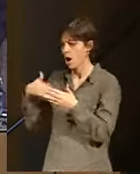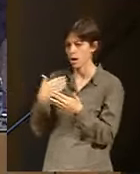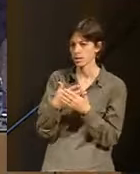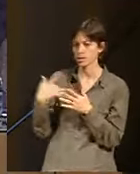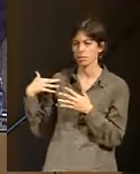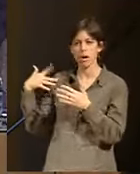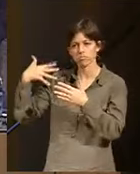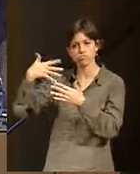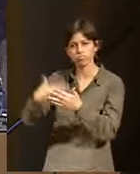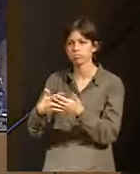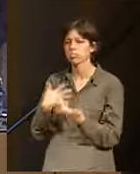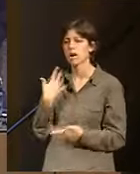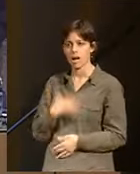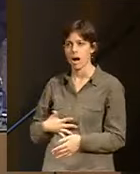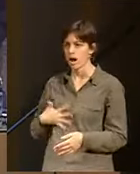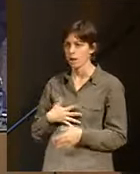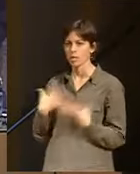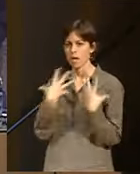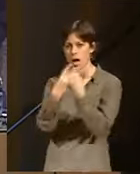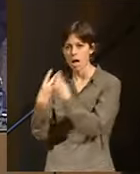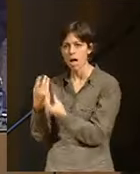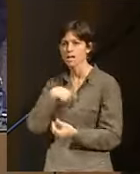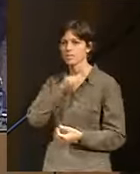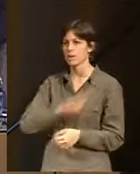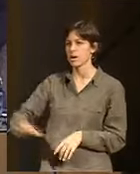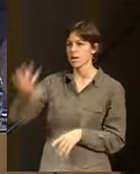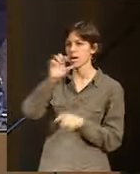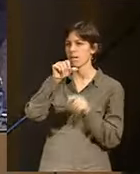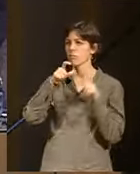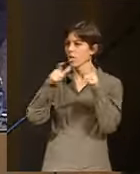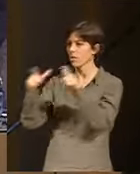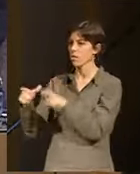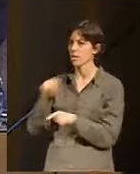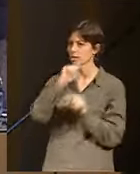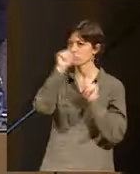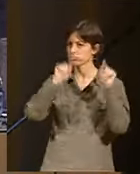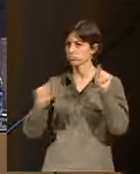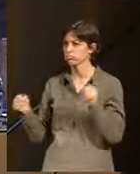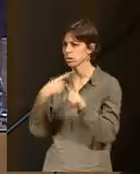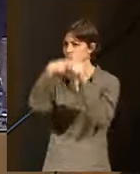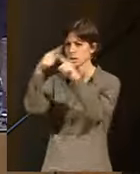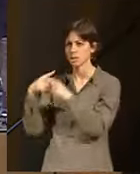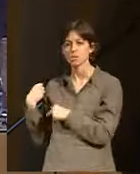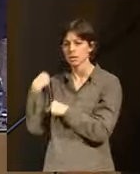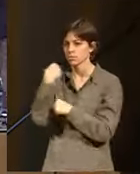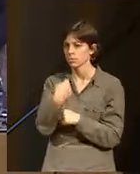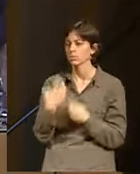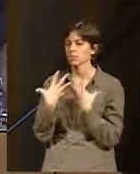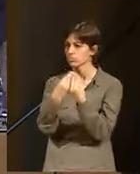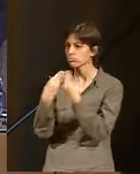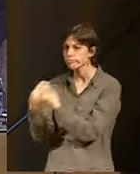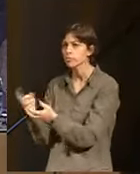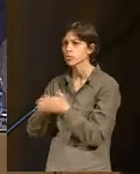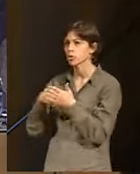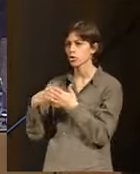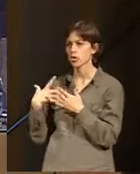de hacerlo. Estamos encantados de acompañaros por todas las ciudades de España. Yo tengo la oportunidad de compartir ratos con otros socios que acuden como yo